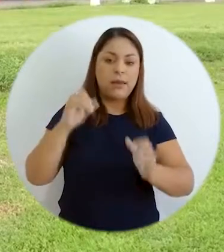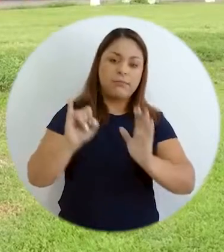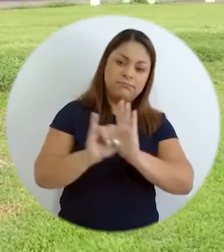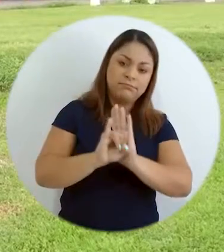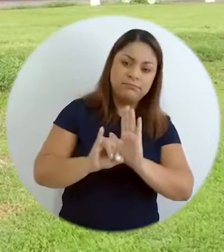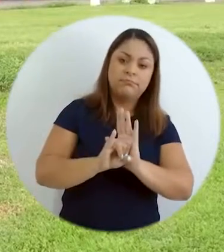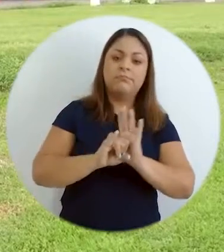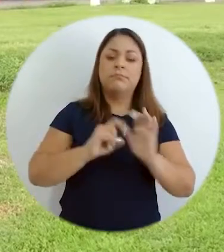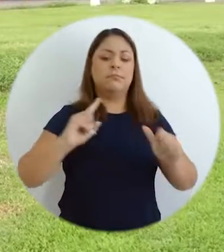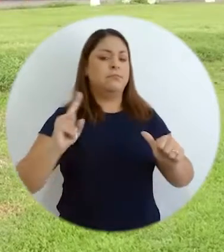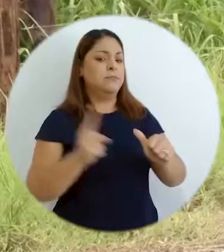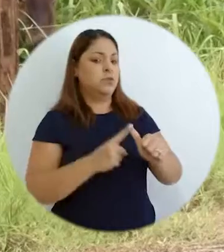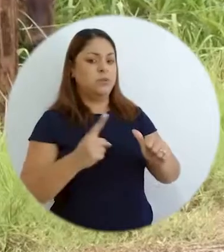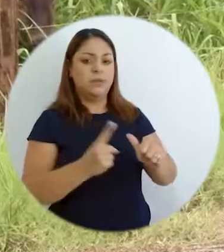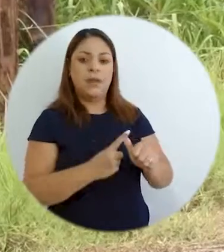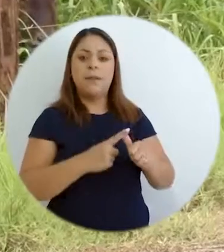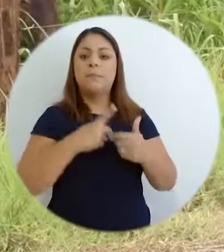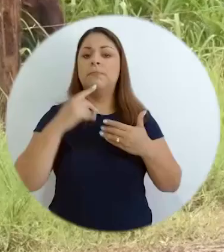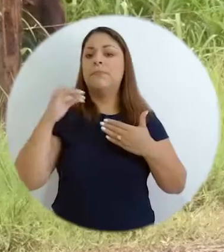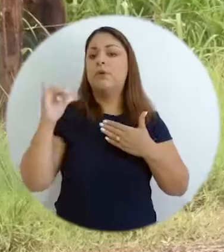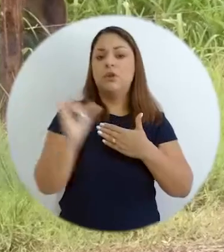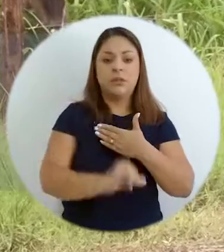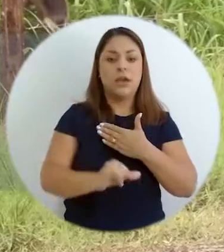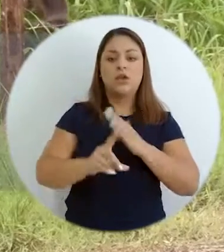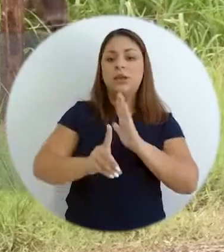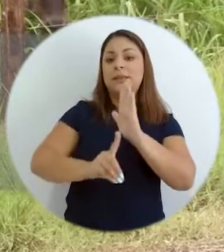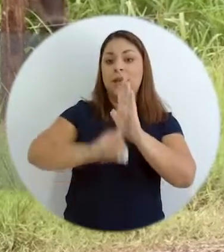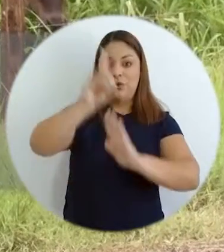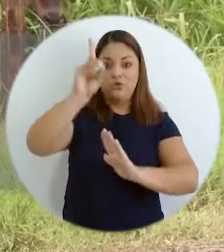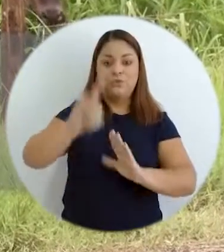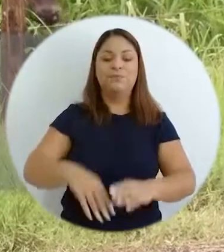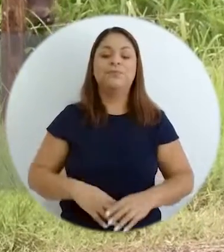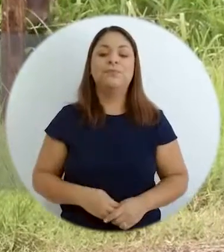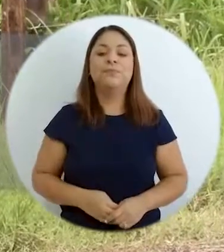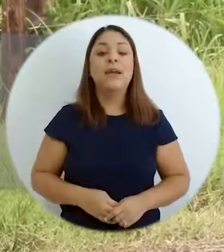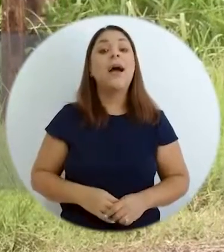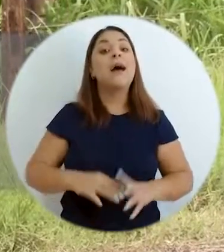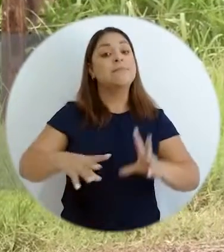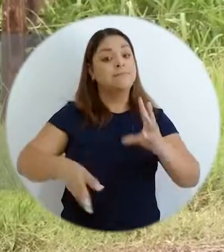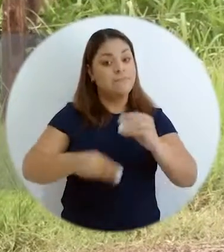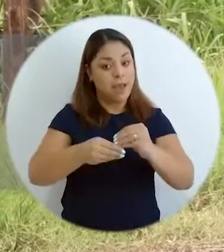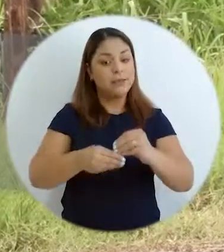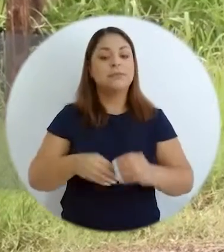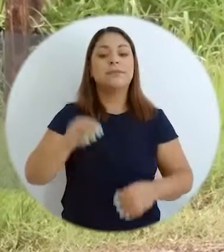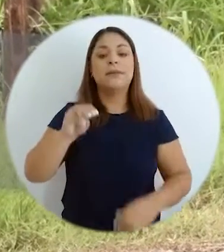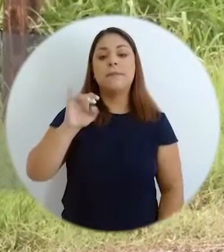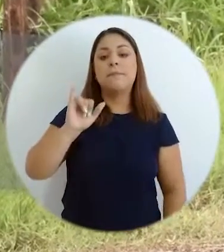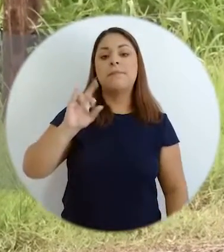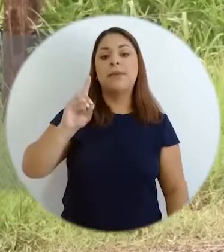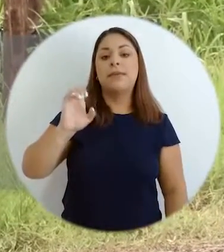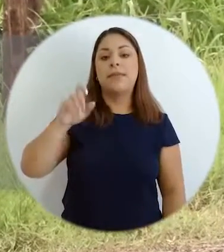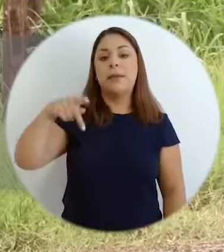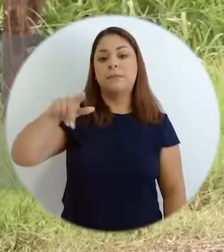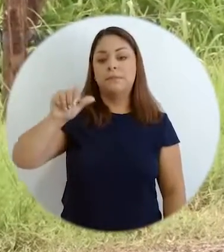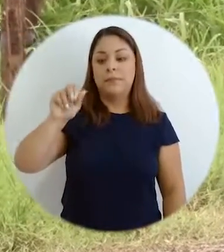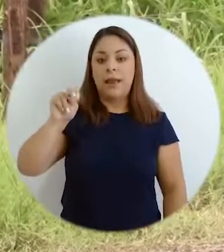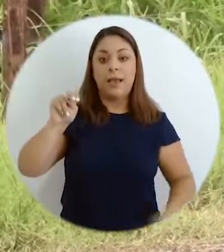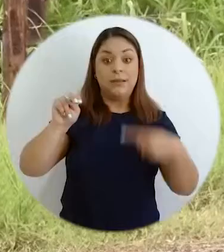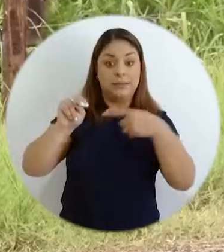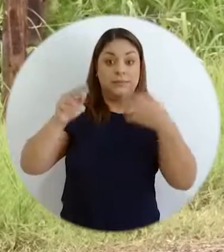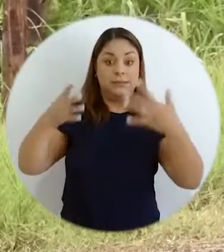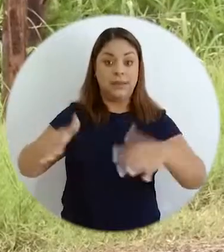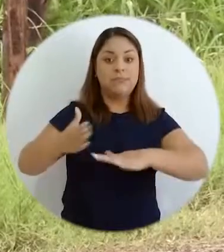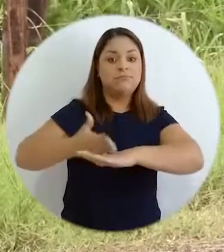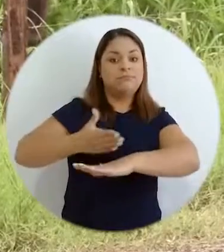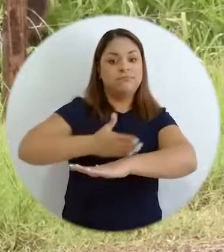para la identificación y priorización de proyectos de desarrollo para las regiones. Adicionalmente, mi plan